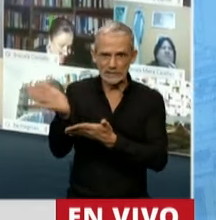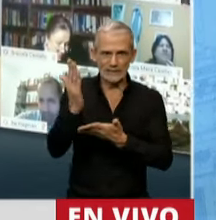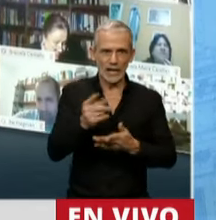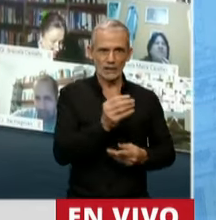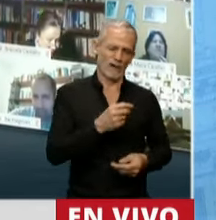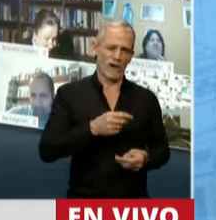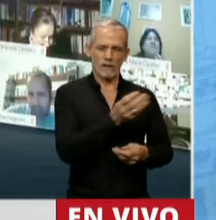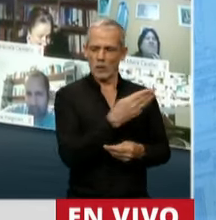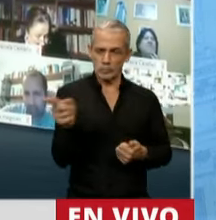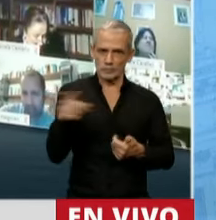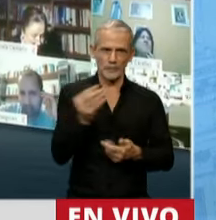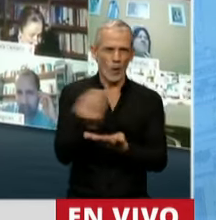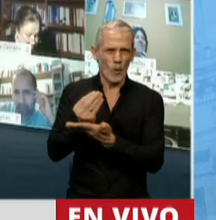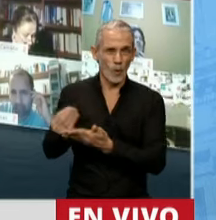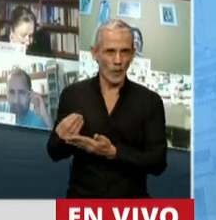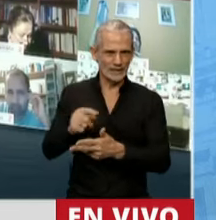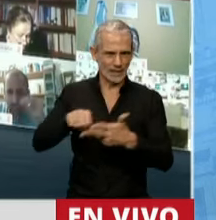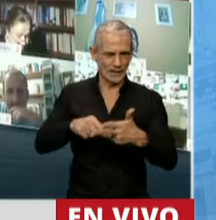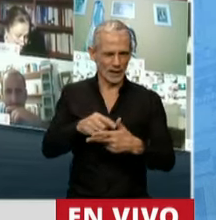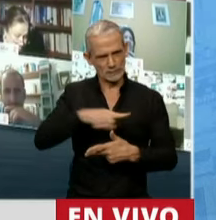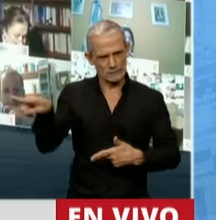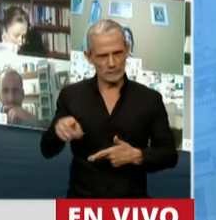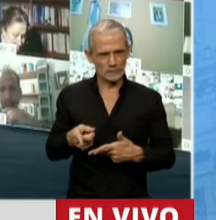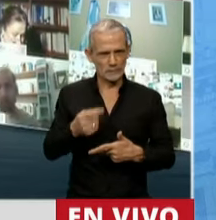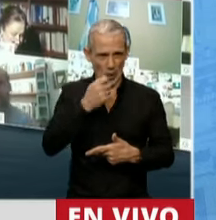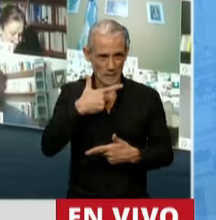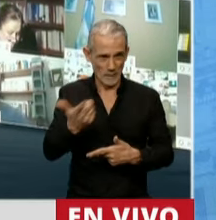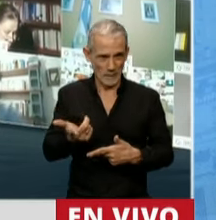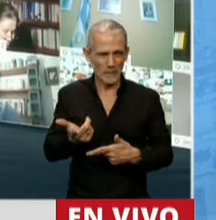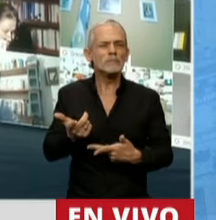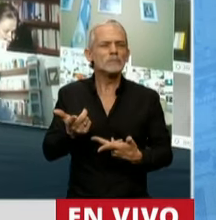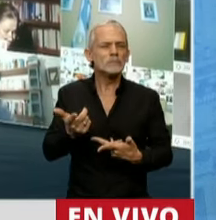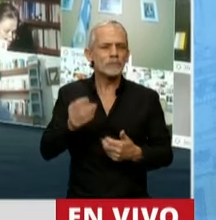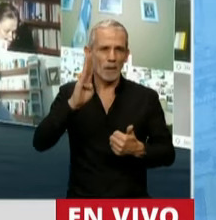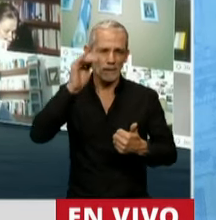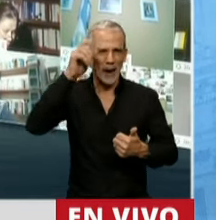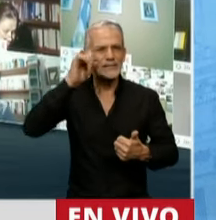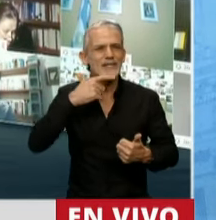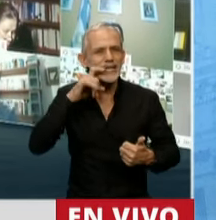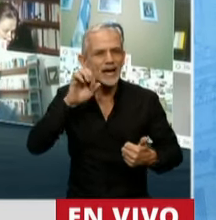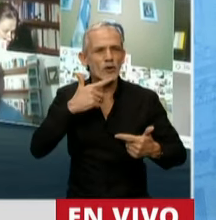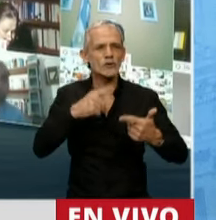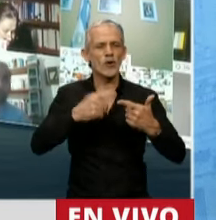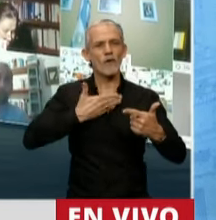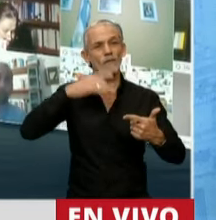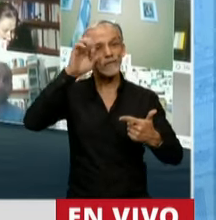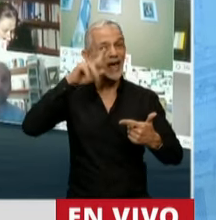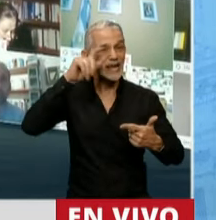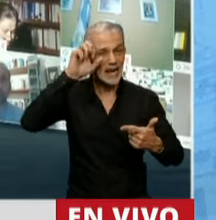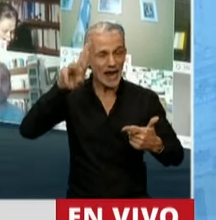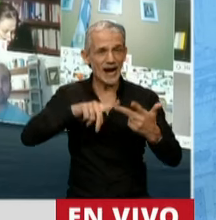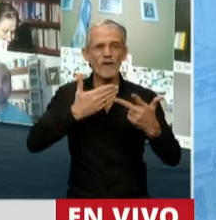sorpresa! Esos tres jueces, estamos hablando de Ballestero, de Freyler y de Farah,